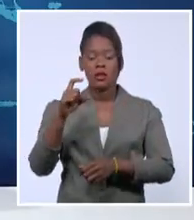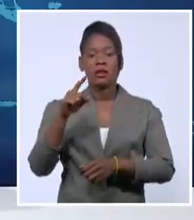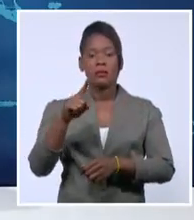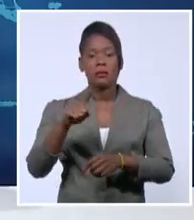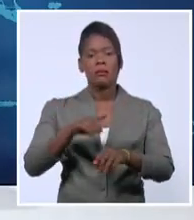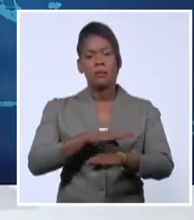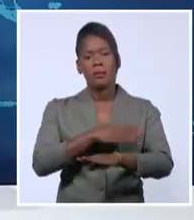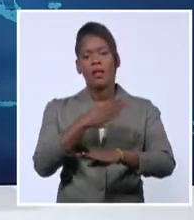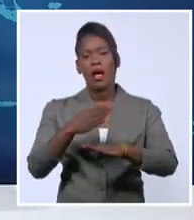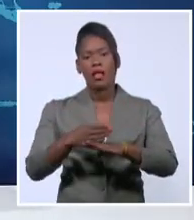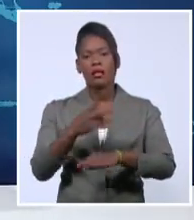periodo 2021-2020.